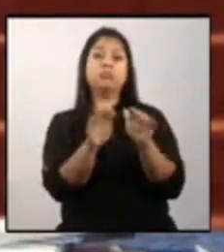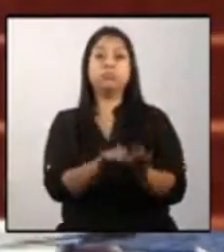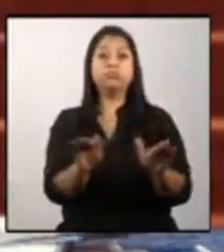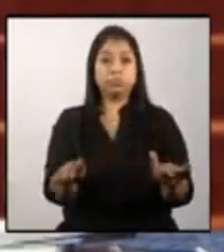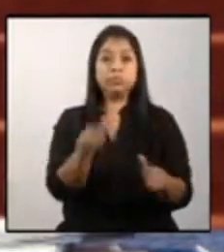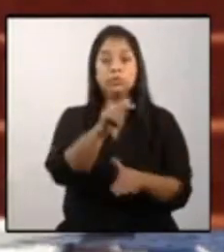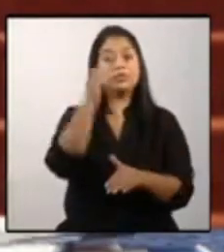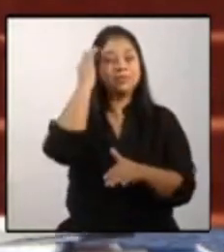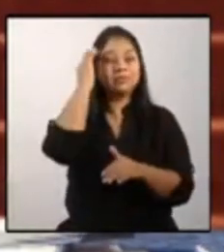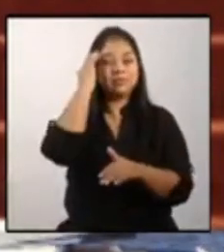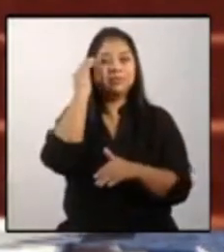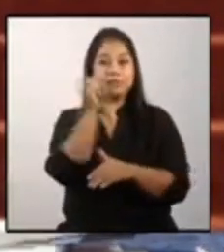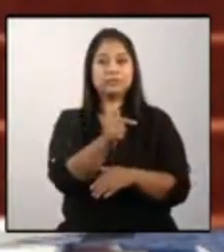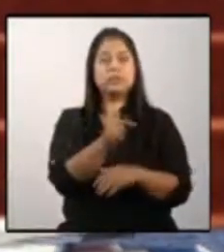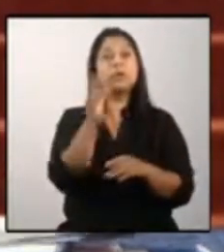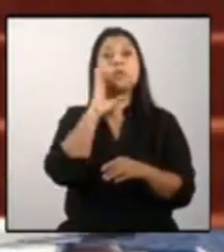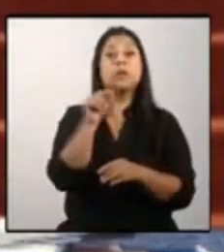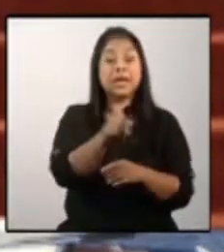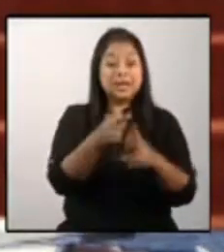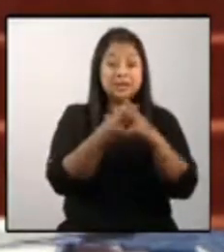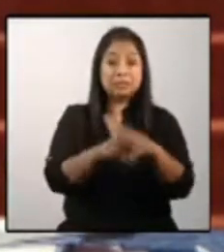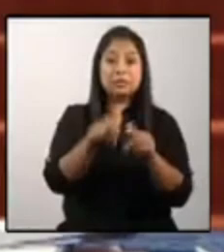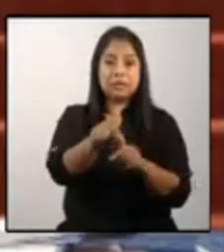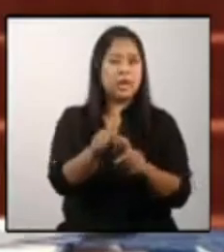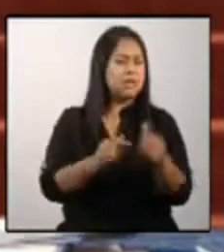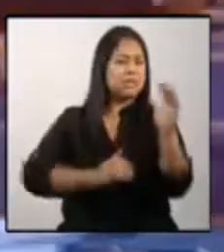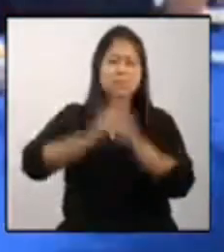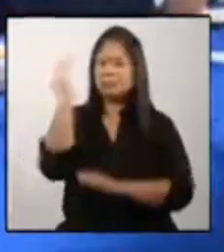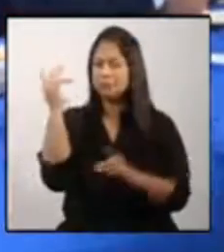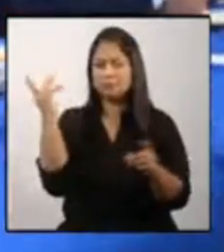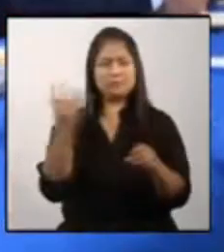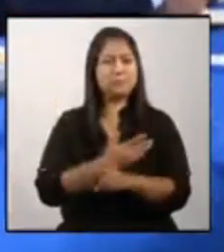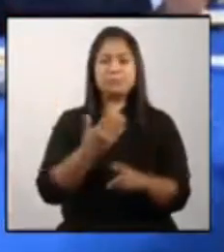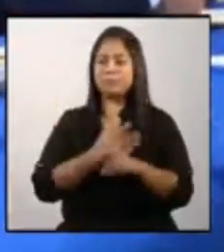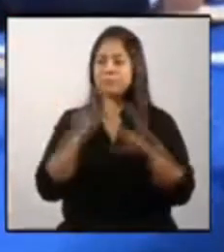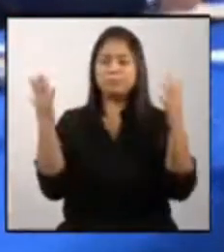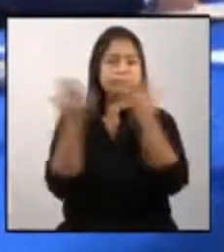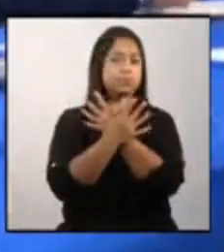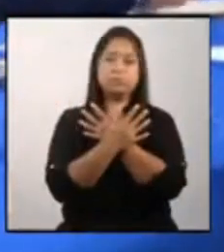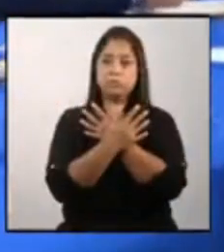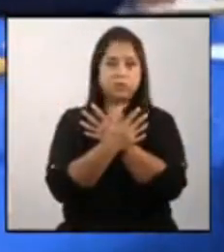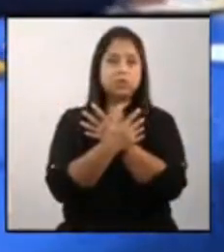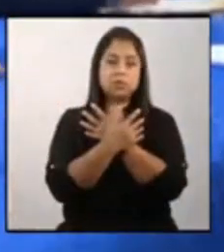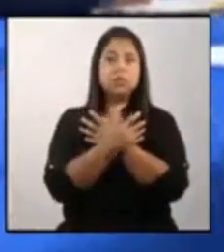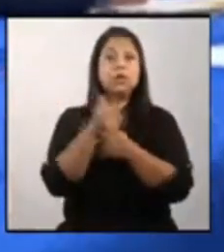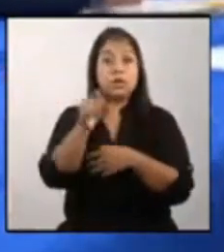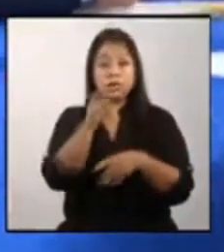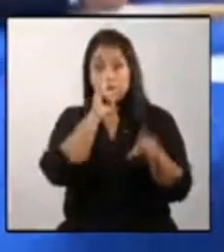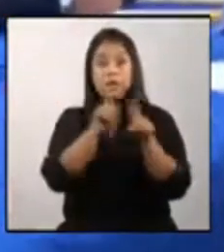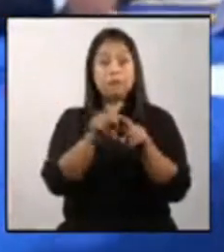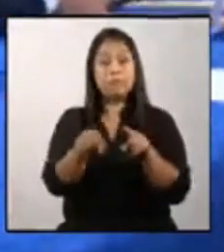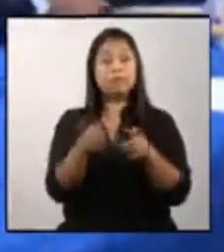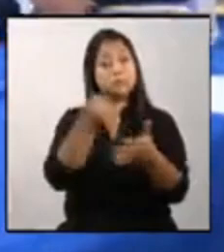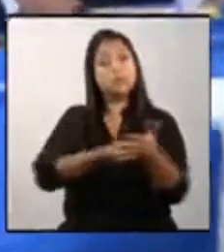esas capacidades, porque es ahí en donde ha estado el gravisísimo error. Pero también la lucha de este